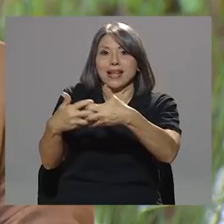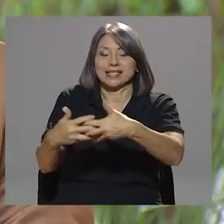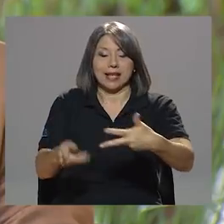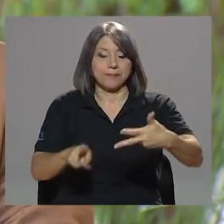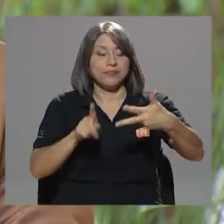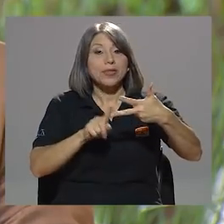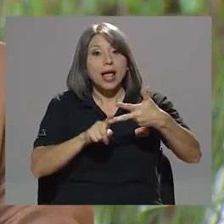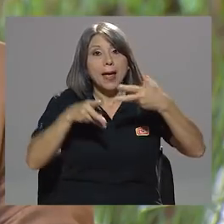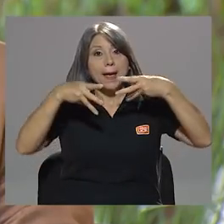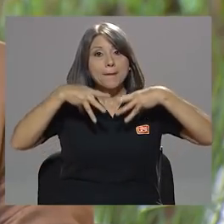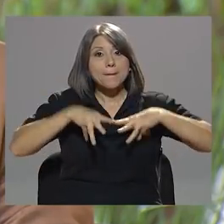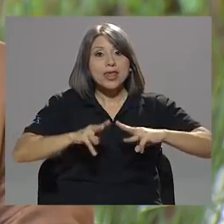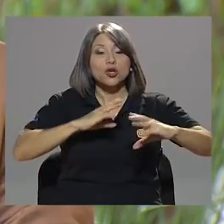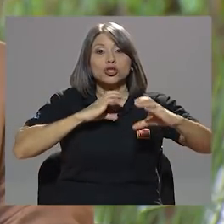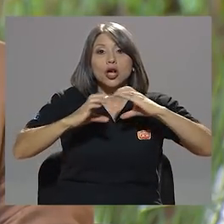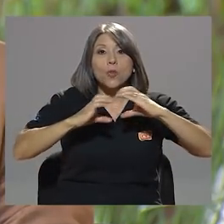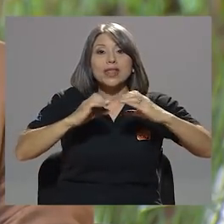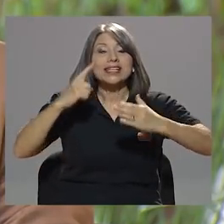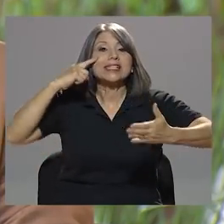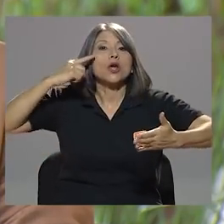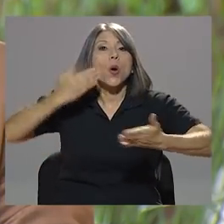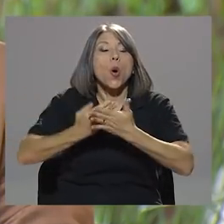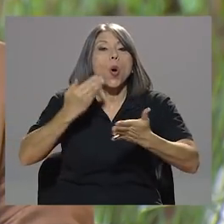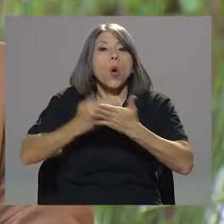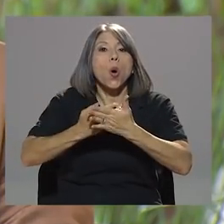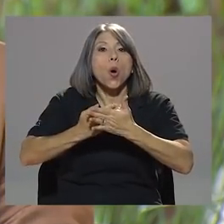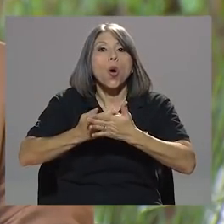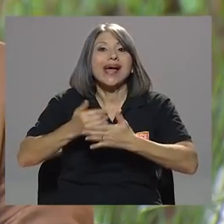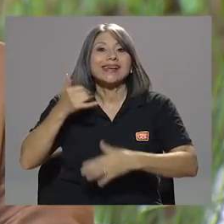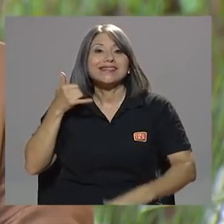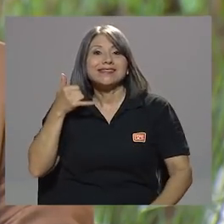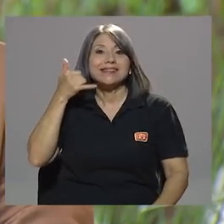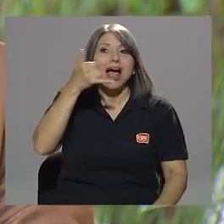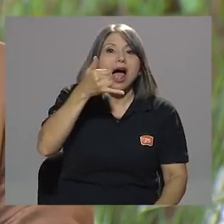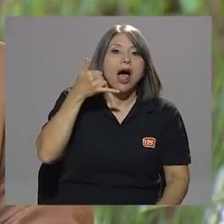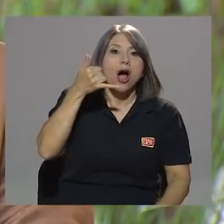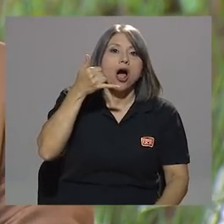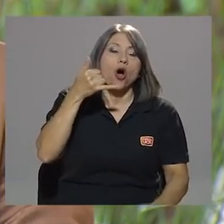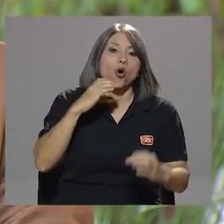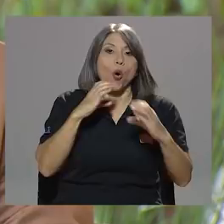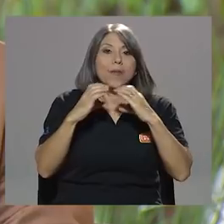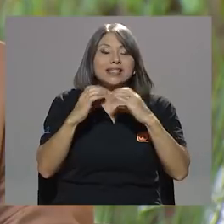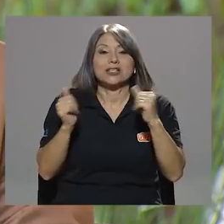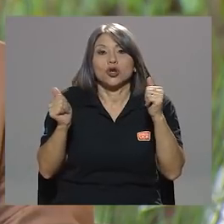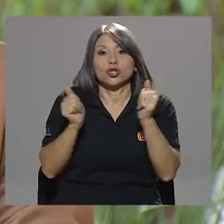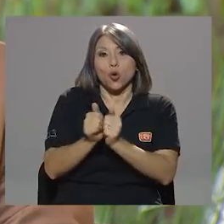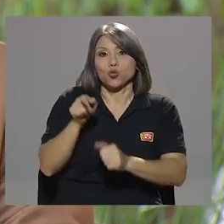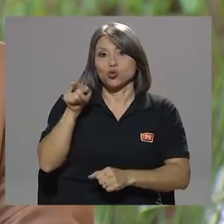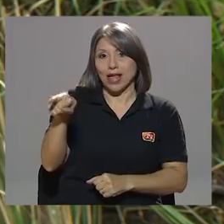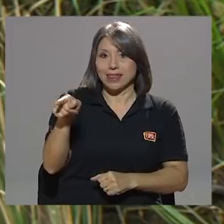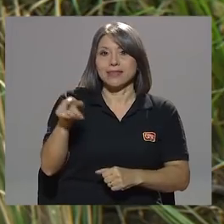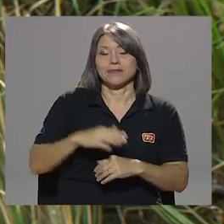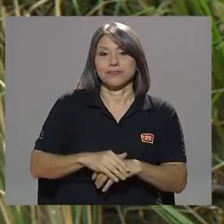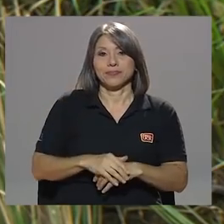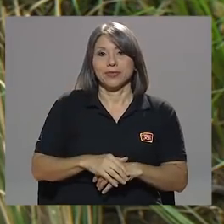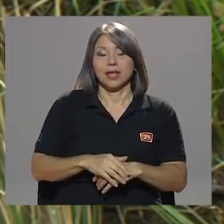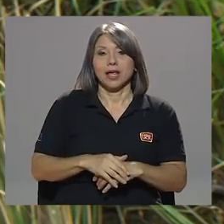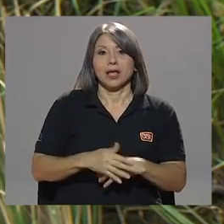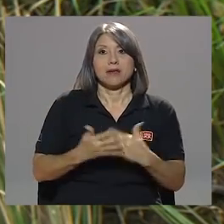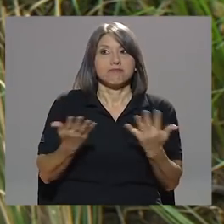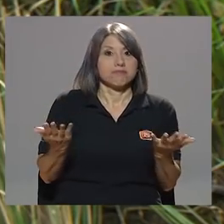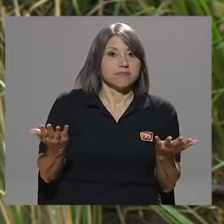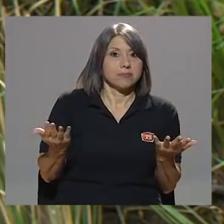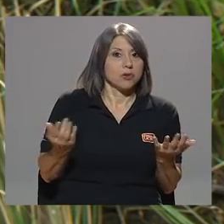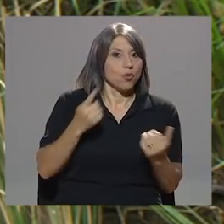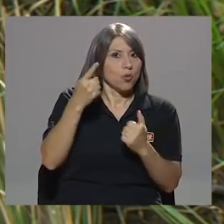sistemáticamente llamadas o conversaciones con usted y